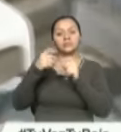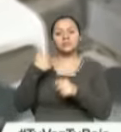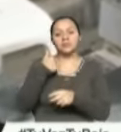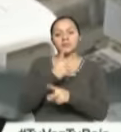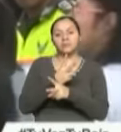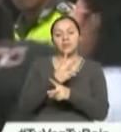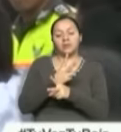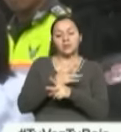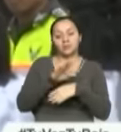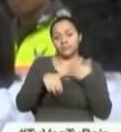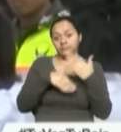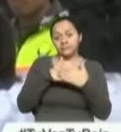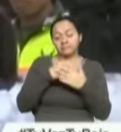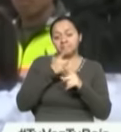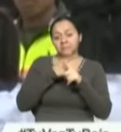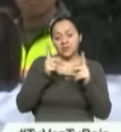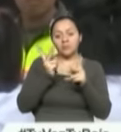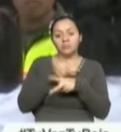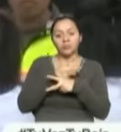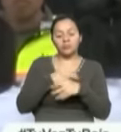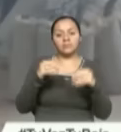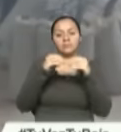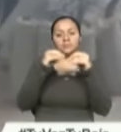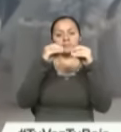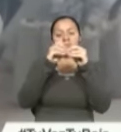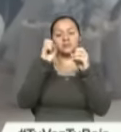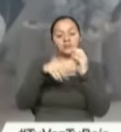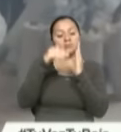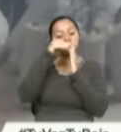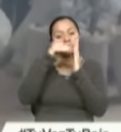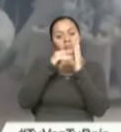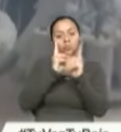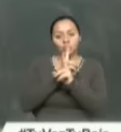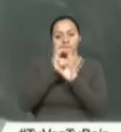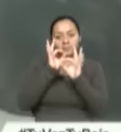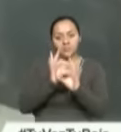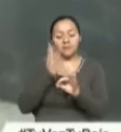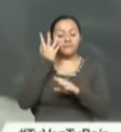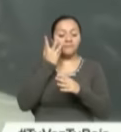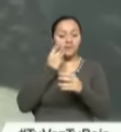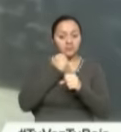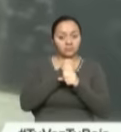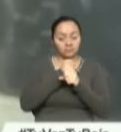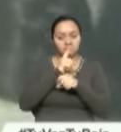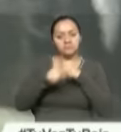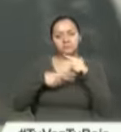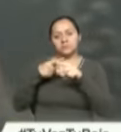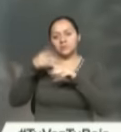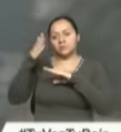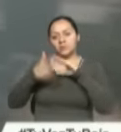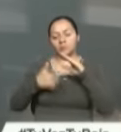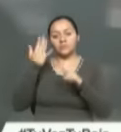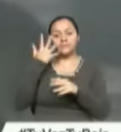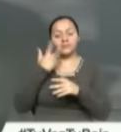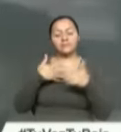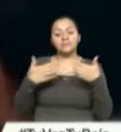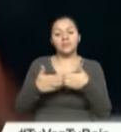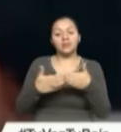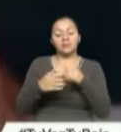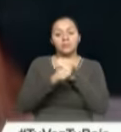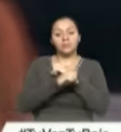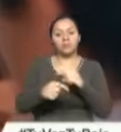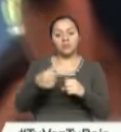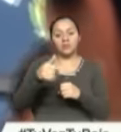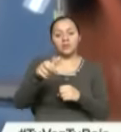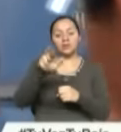peligrosidad. Es por ello que el producto debe traer instrucciones de uso, fecha de elaboración y caducidad. El equipo de explosivos del Grupo de